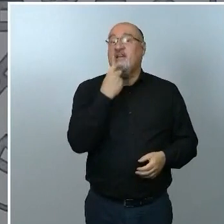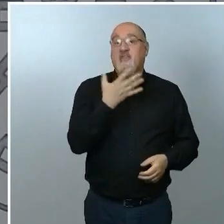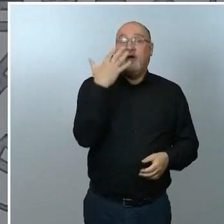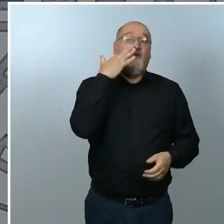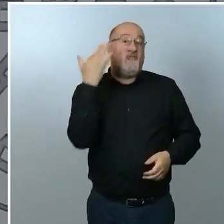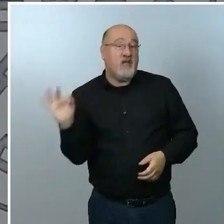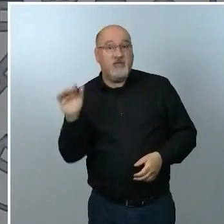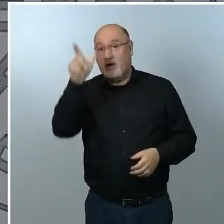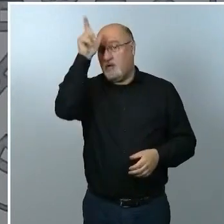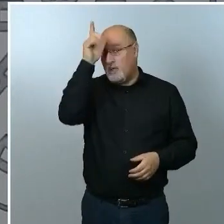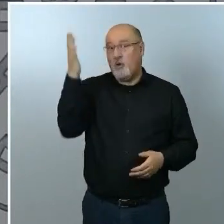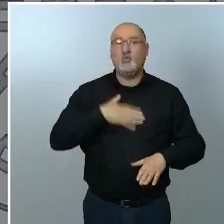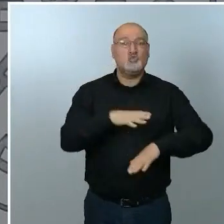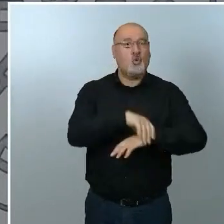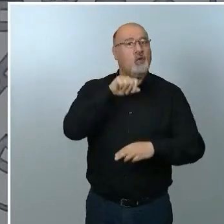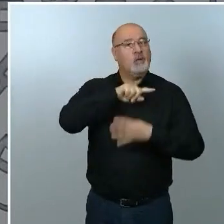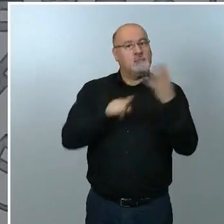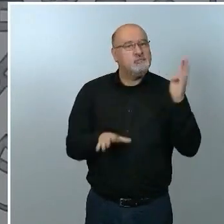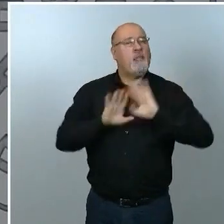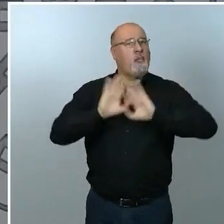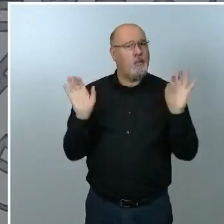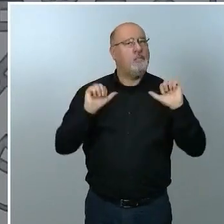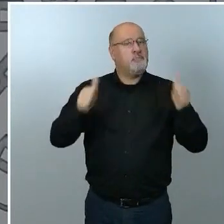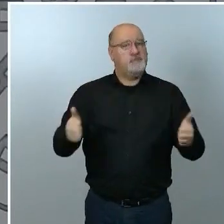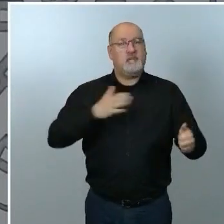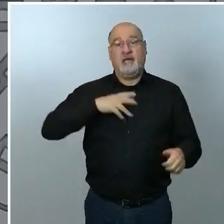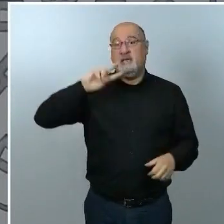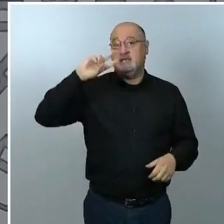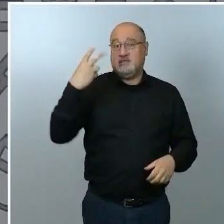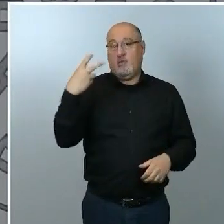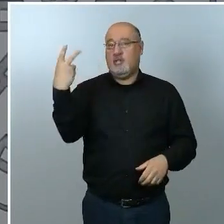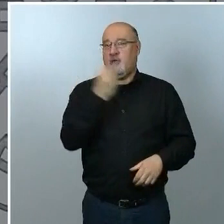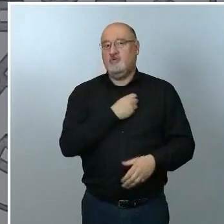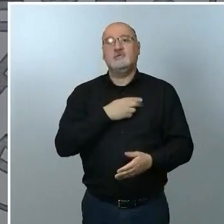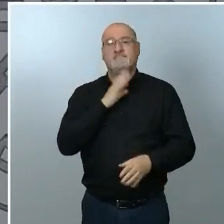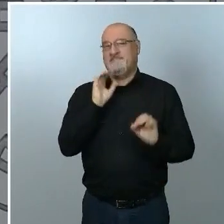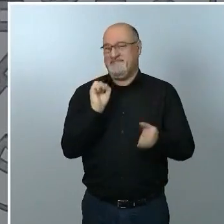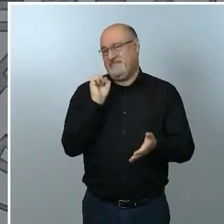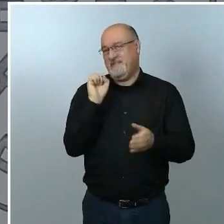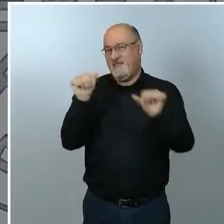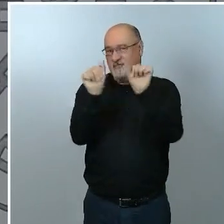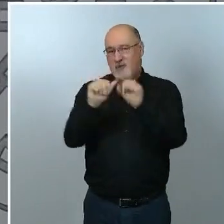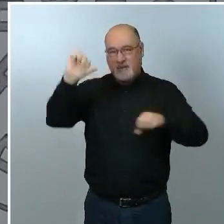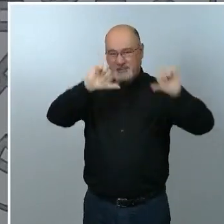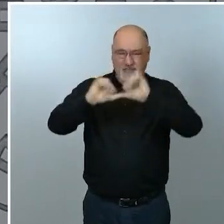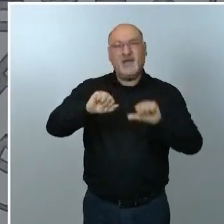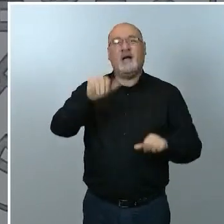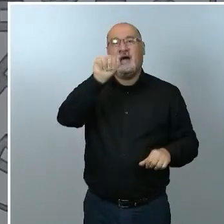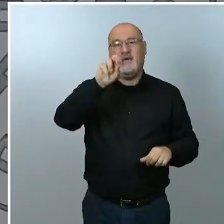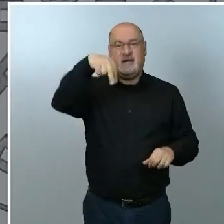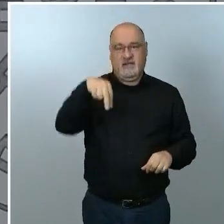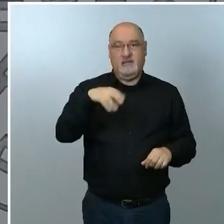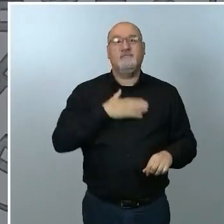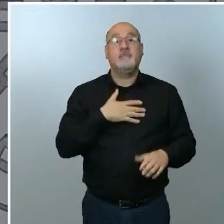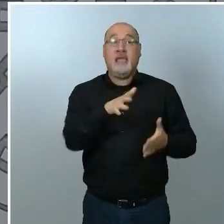Alemania o Suecia están poniendo ya una segunda dosis de vacuna RNA. Y también otros países como Irlanda están